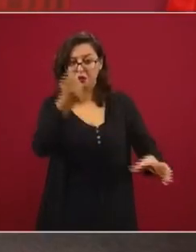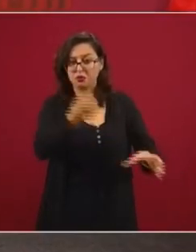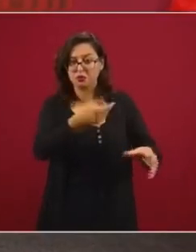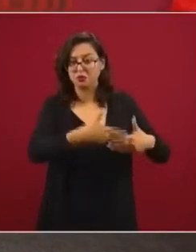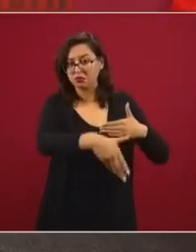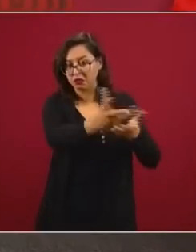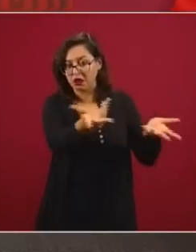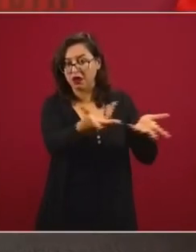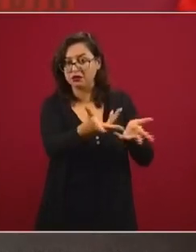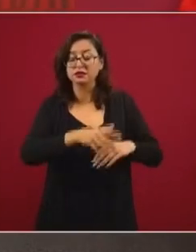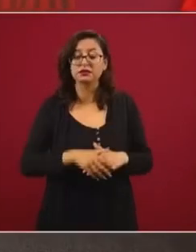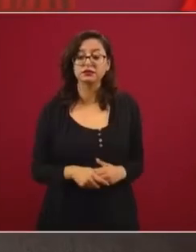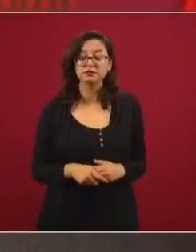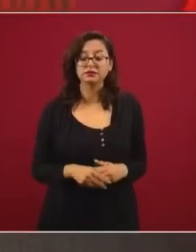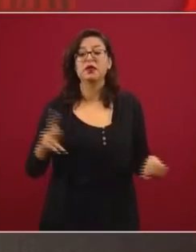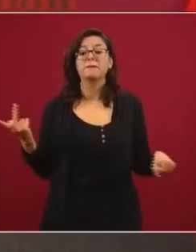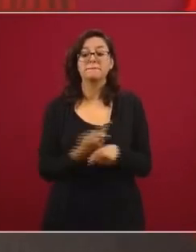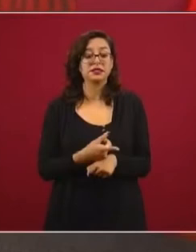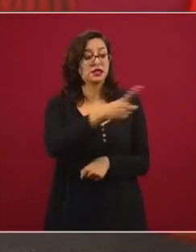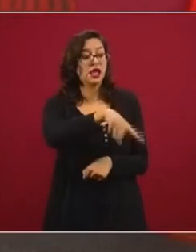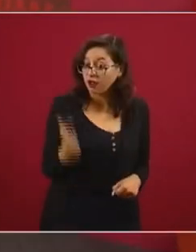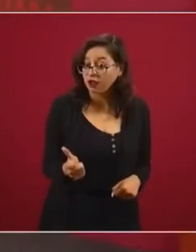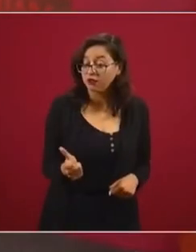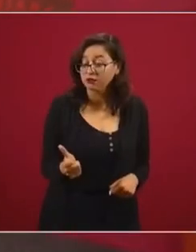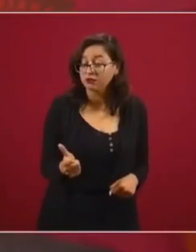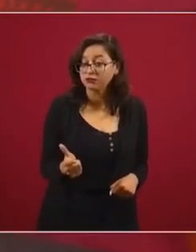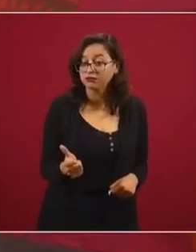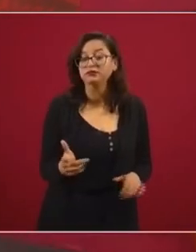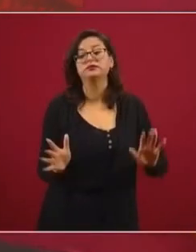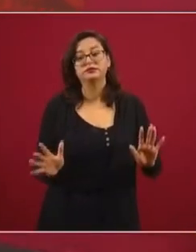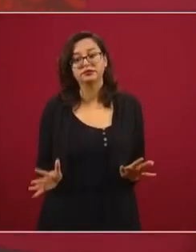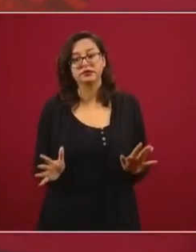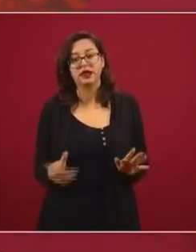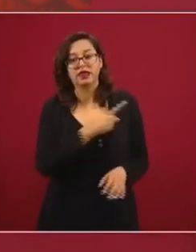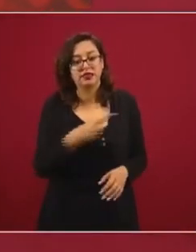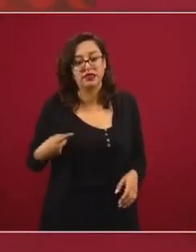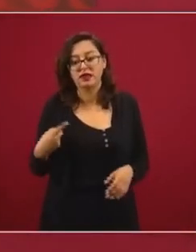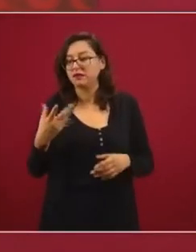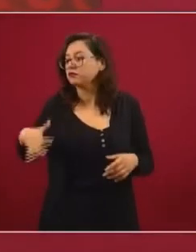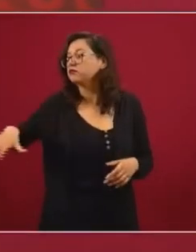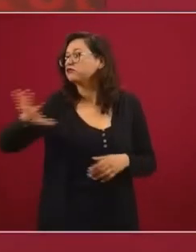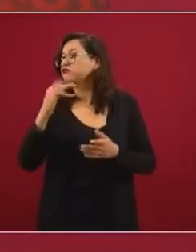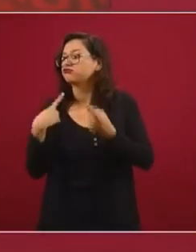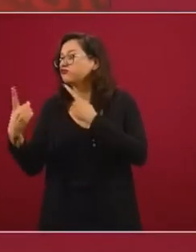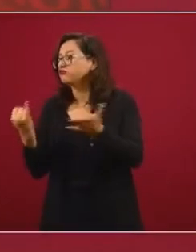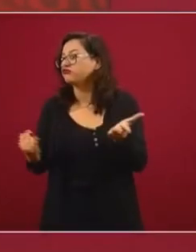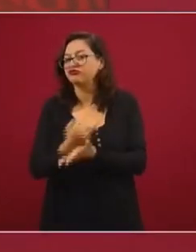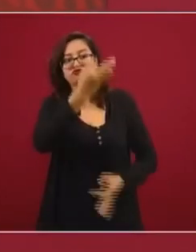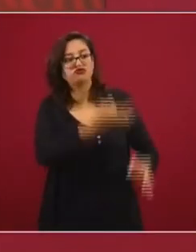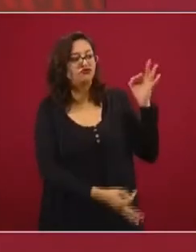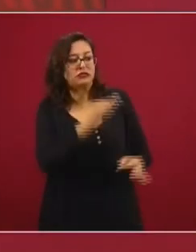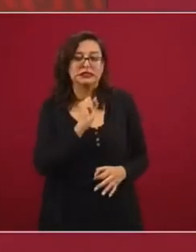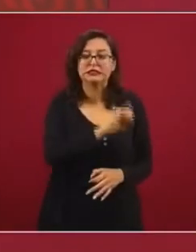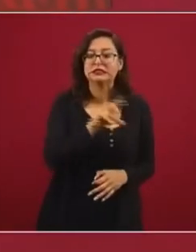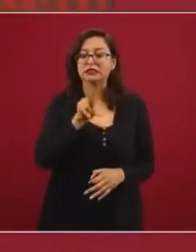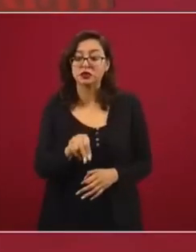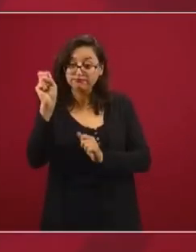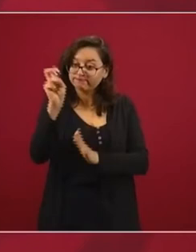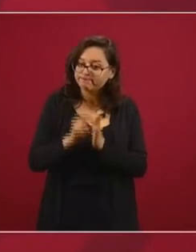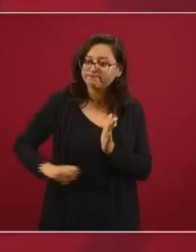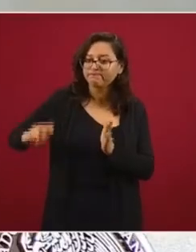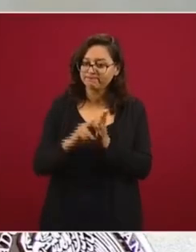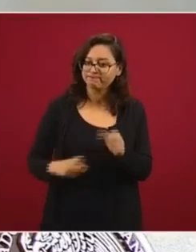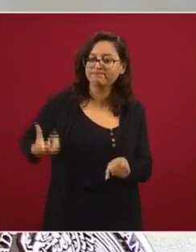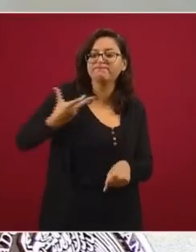Y si resultan implicados los expresidentes, hay que decidir. Y tenemos también que resolver entre todos.